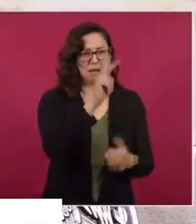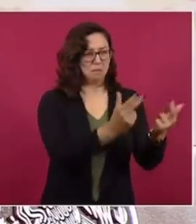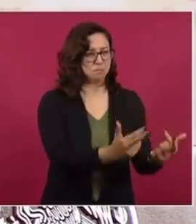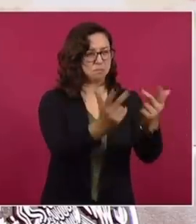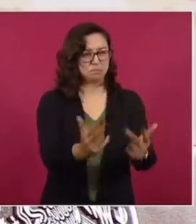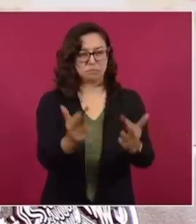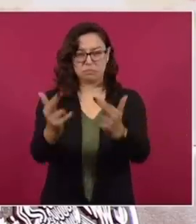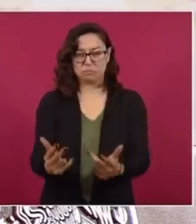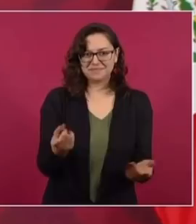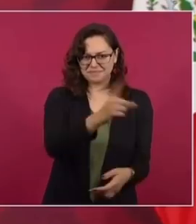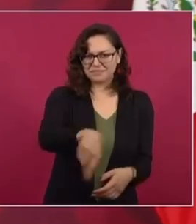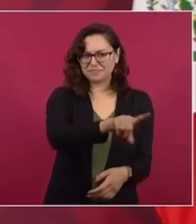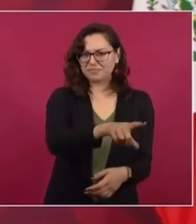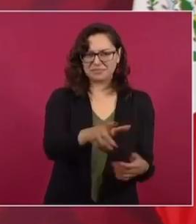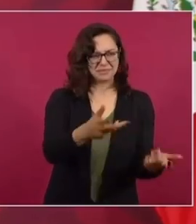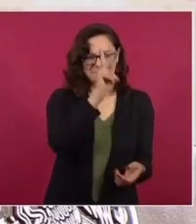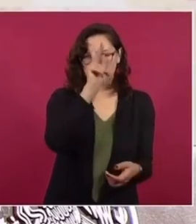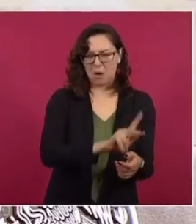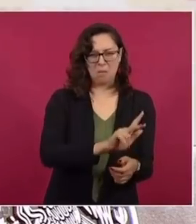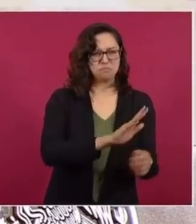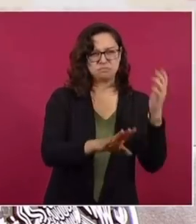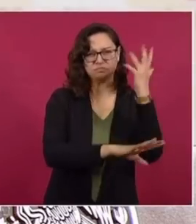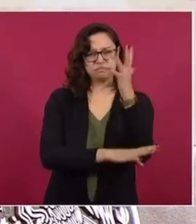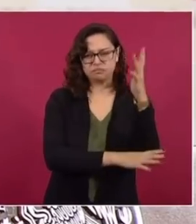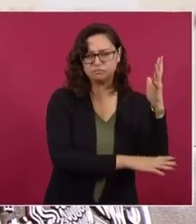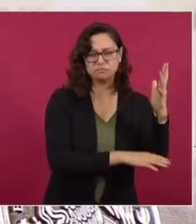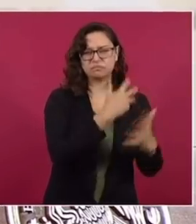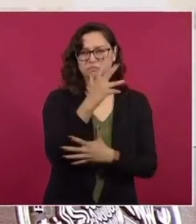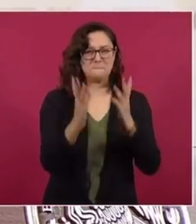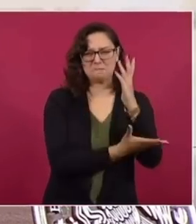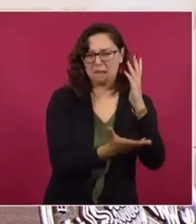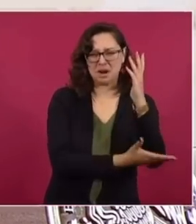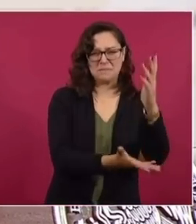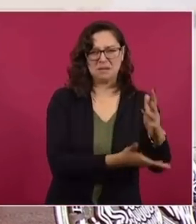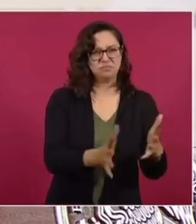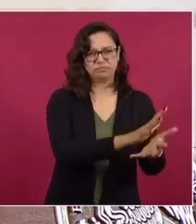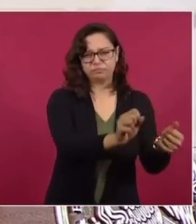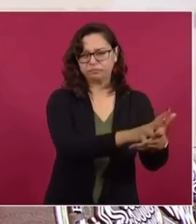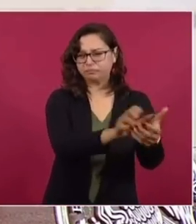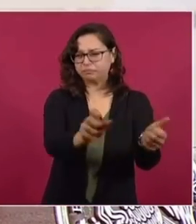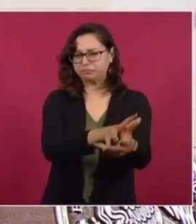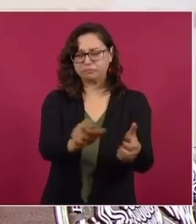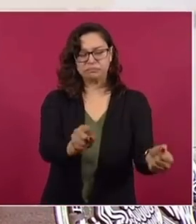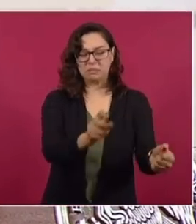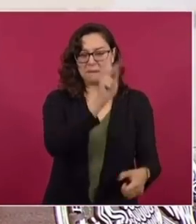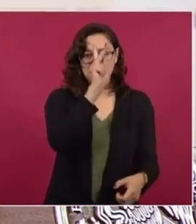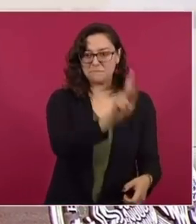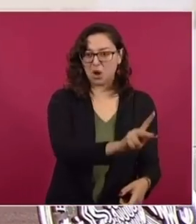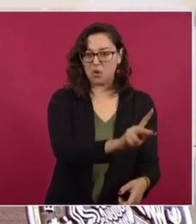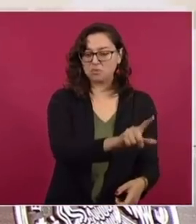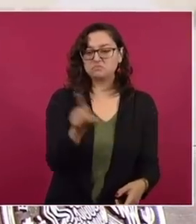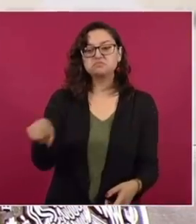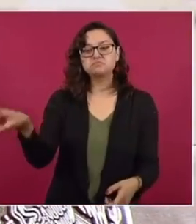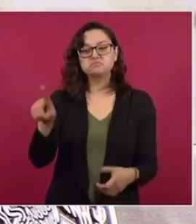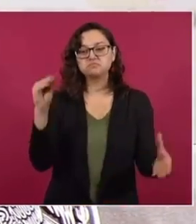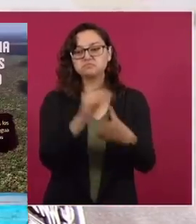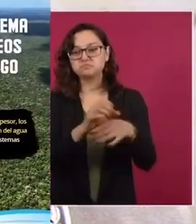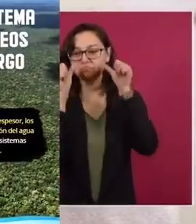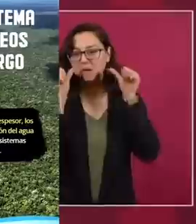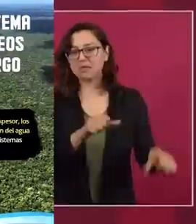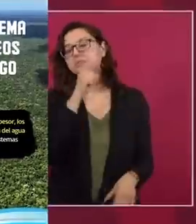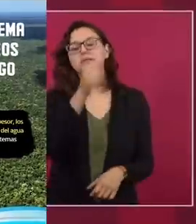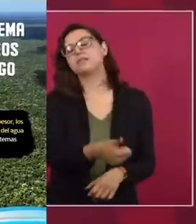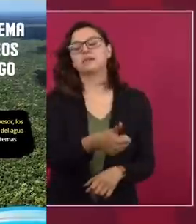en el tramo cinco. Y cómo el trazo del Tren Maya respeta ríos